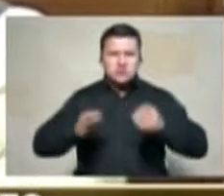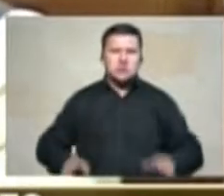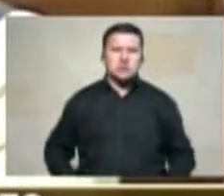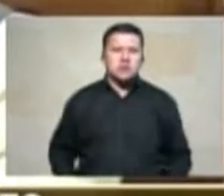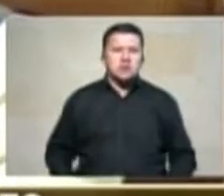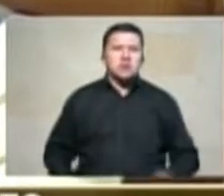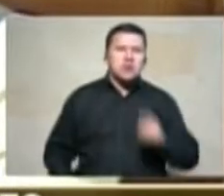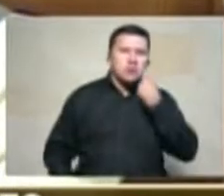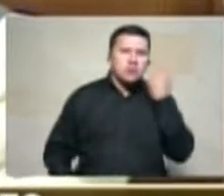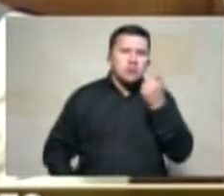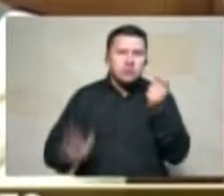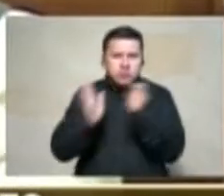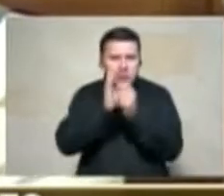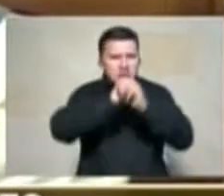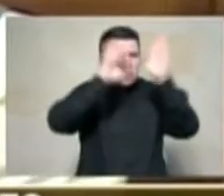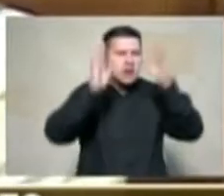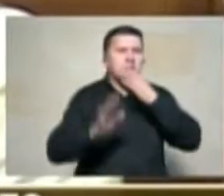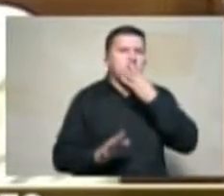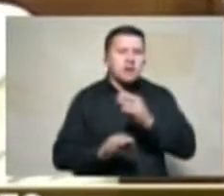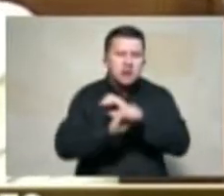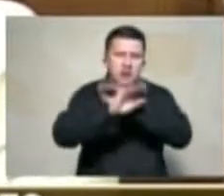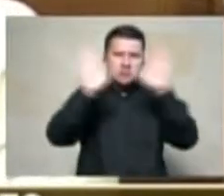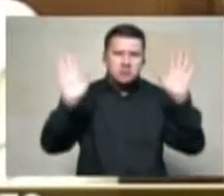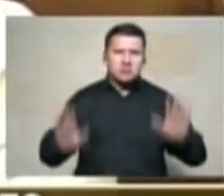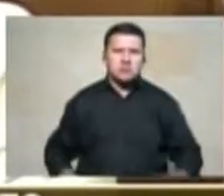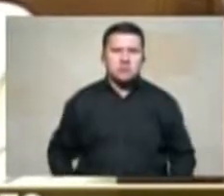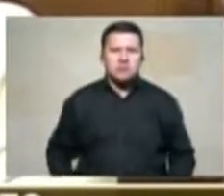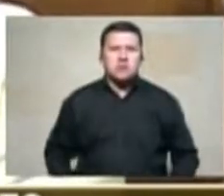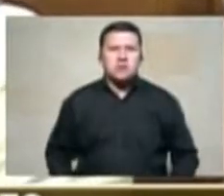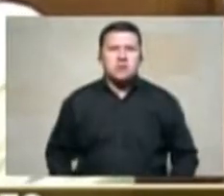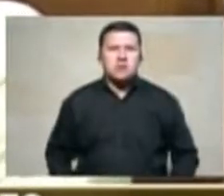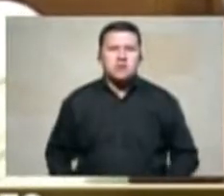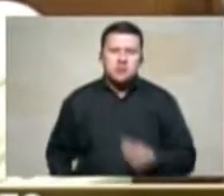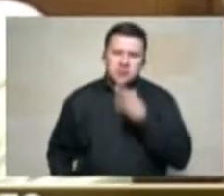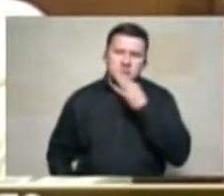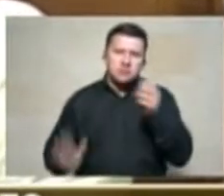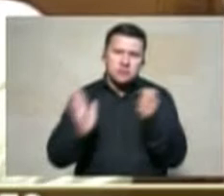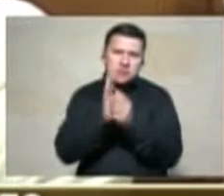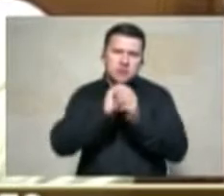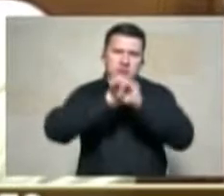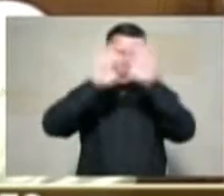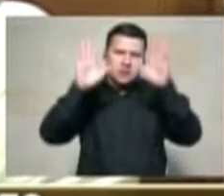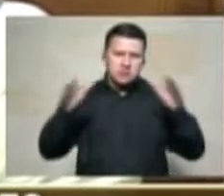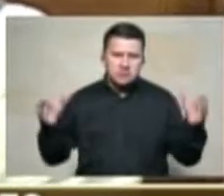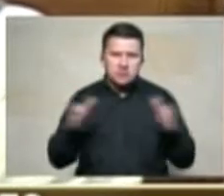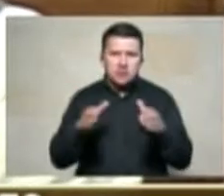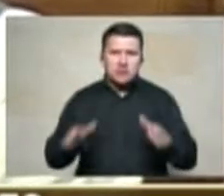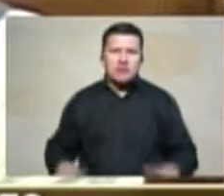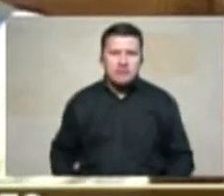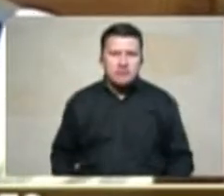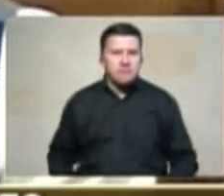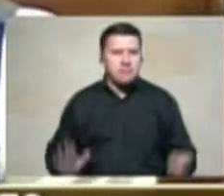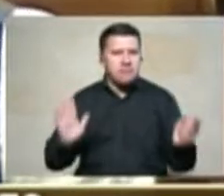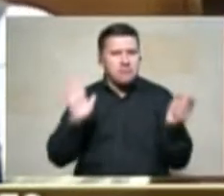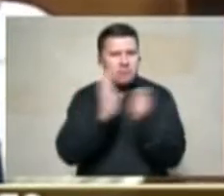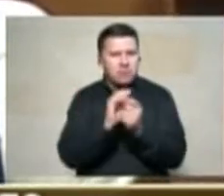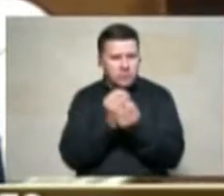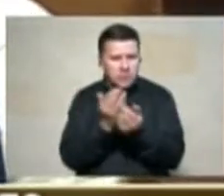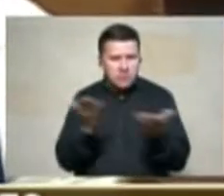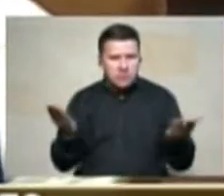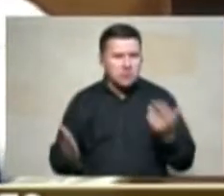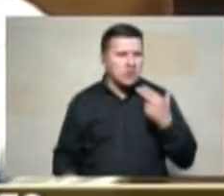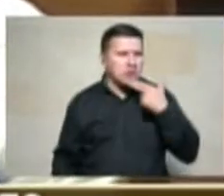busca esclarecer la verdad y la verdad se esclarece de dos maneras una es tener claro el contexto